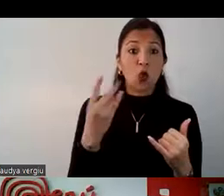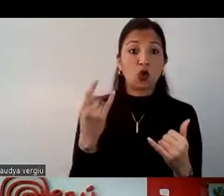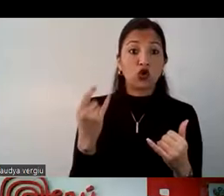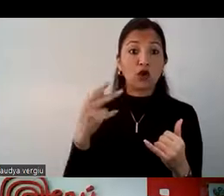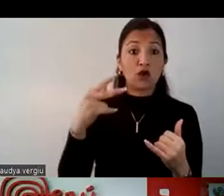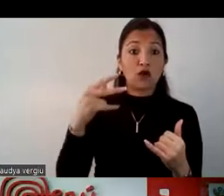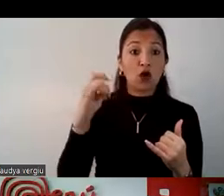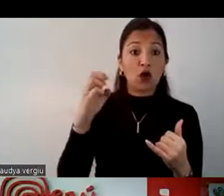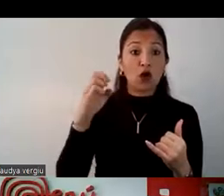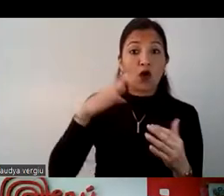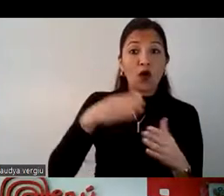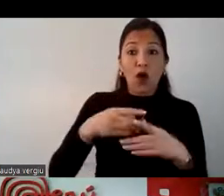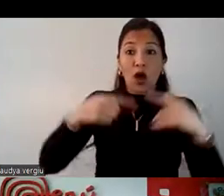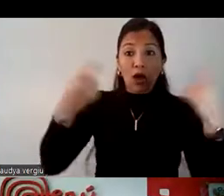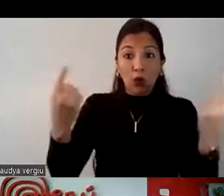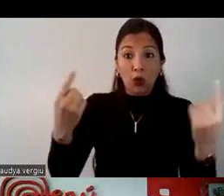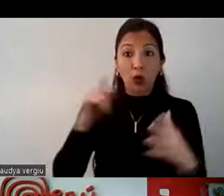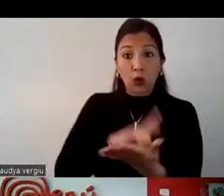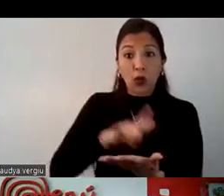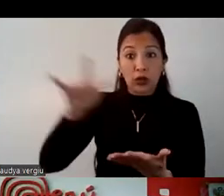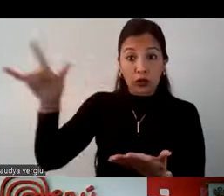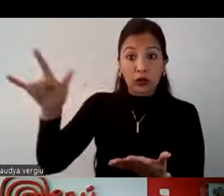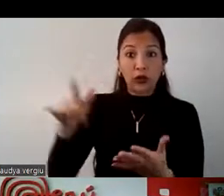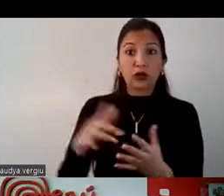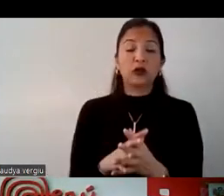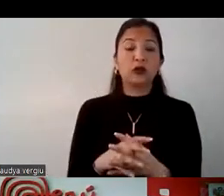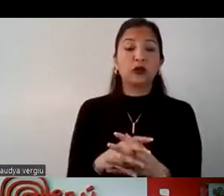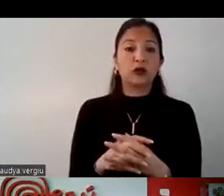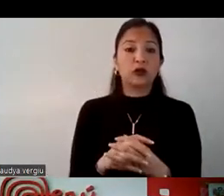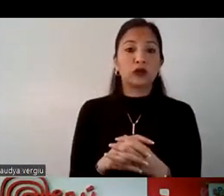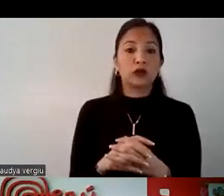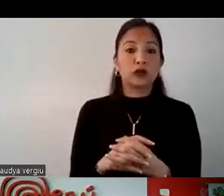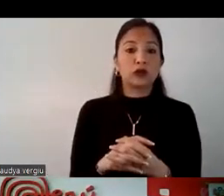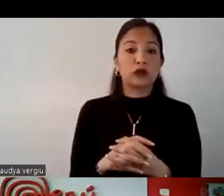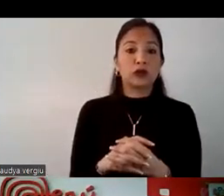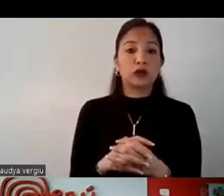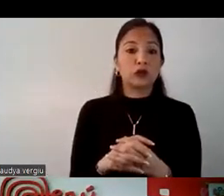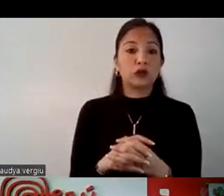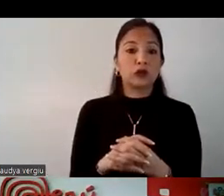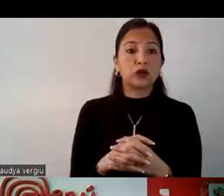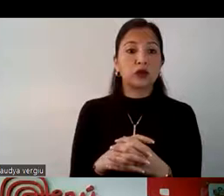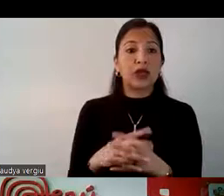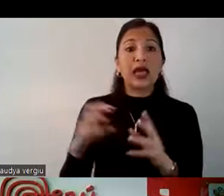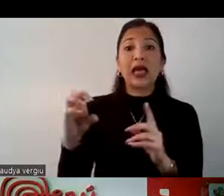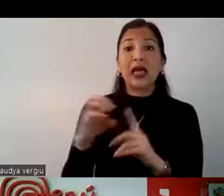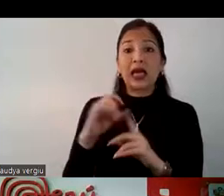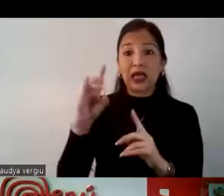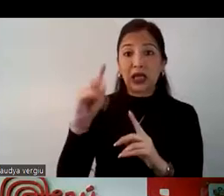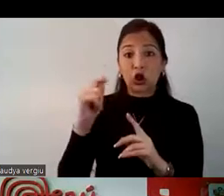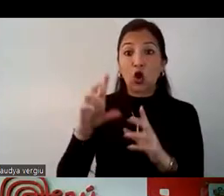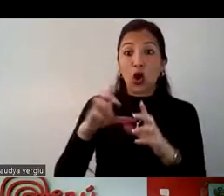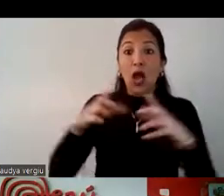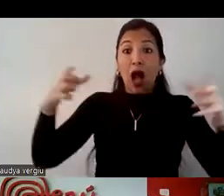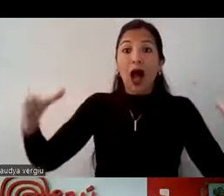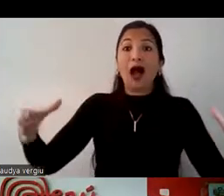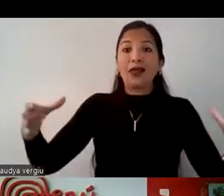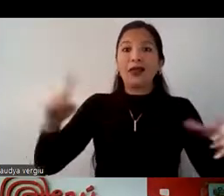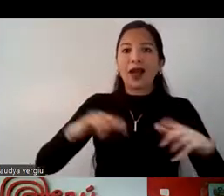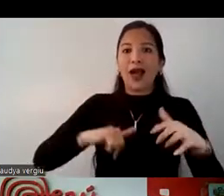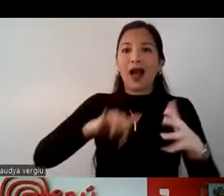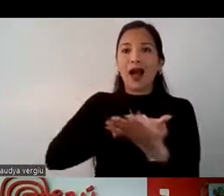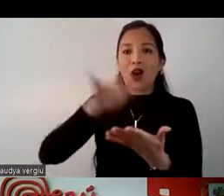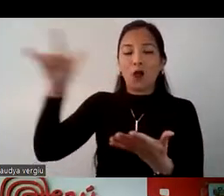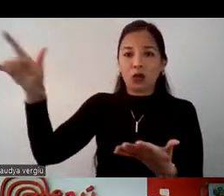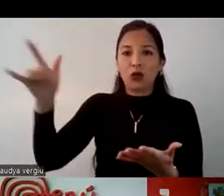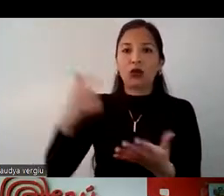aeropuerto, como les mencionaba, en Quito y en Guayaquil, las ciudades que cuentan con aeropuerto internacional y